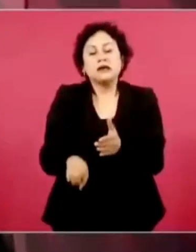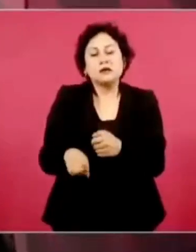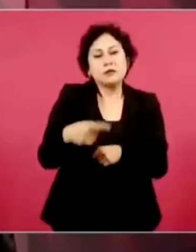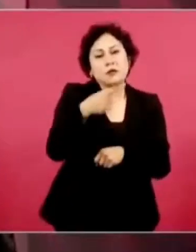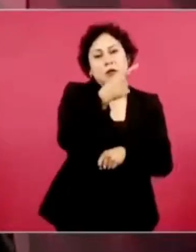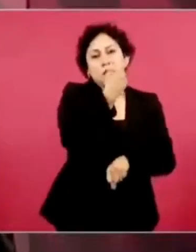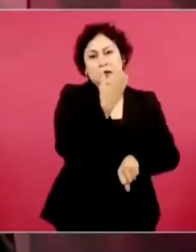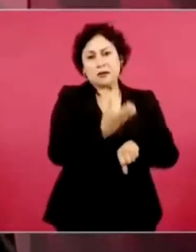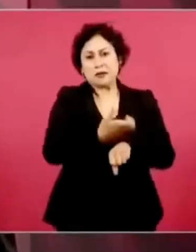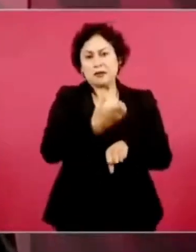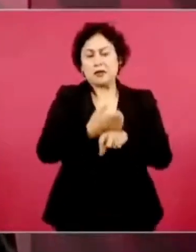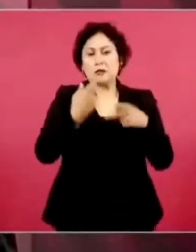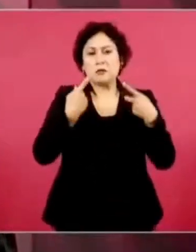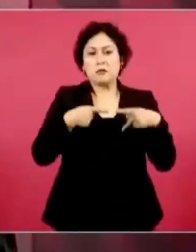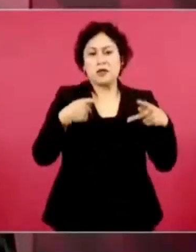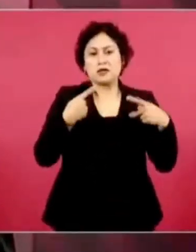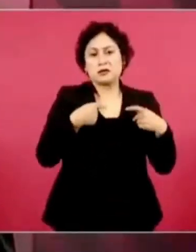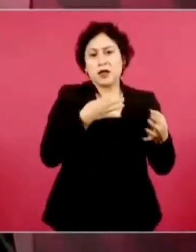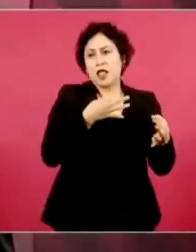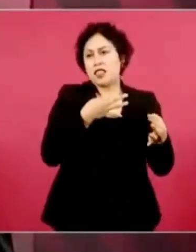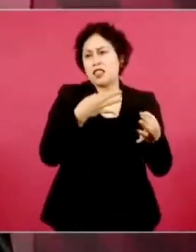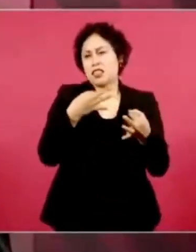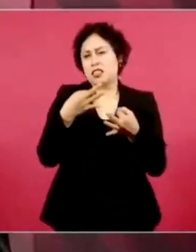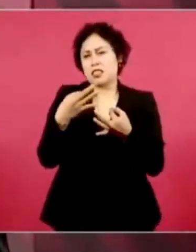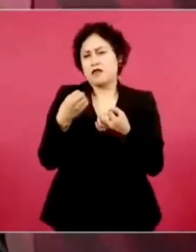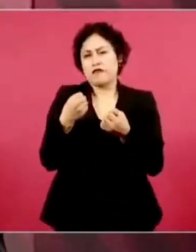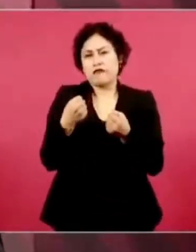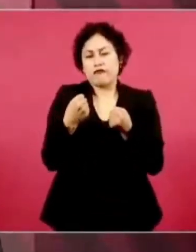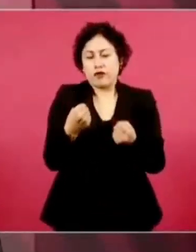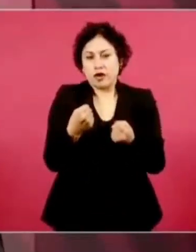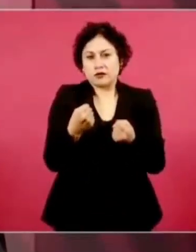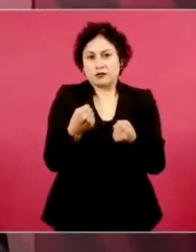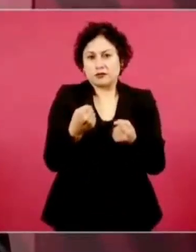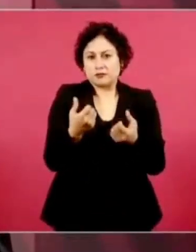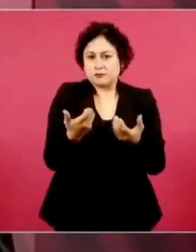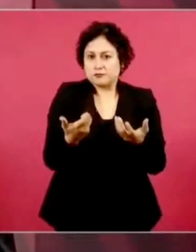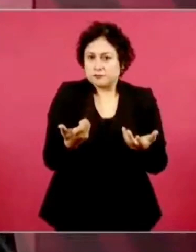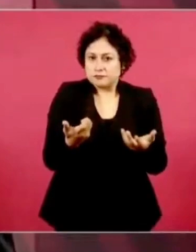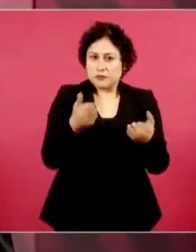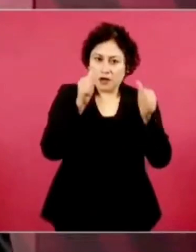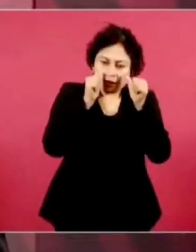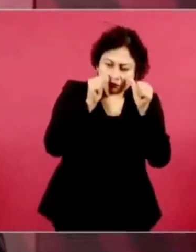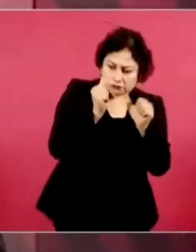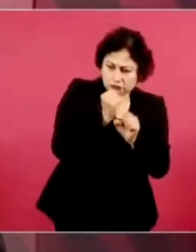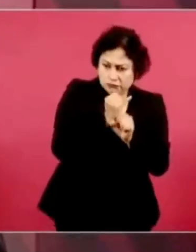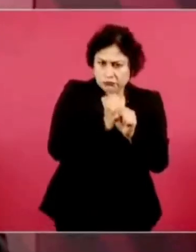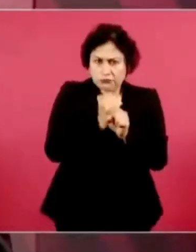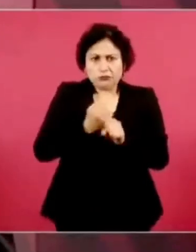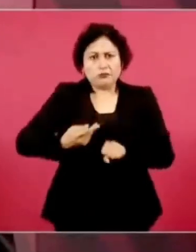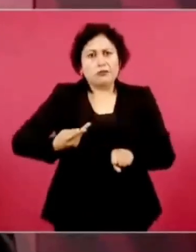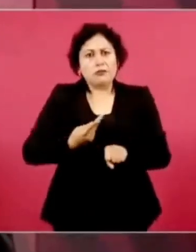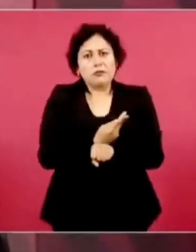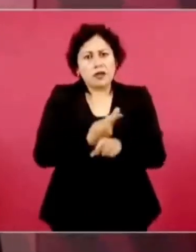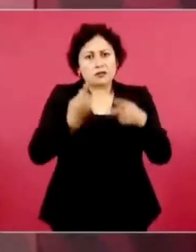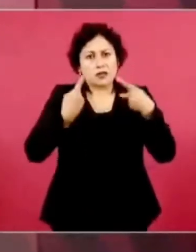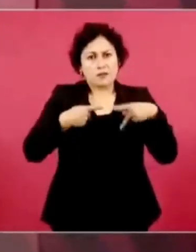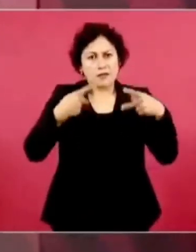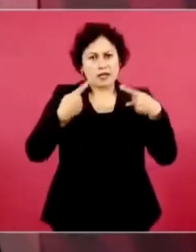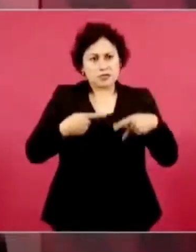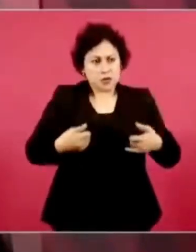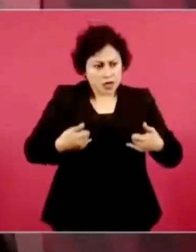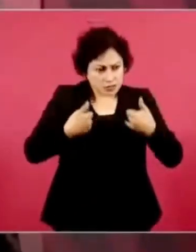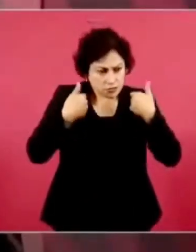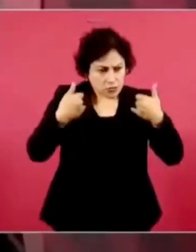cuál es el origen de la adicción, qué provoca la adicción, por qué los jóvenes